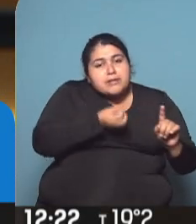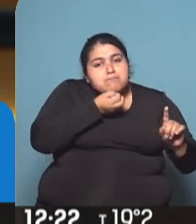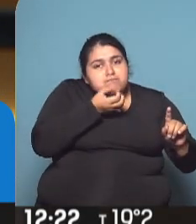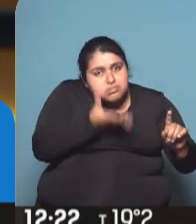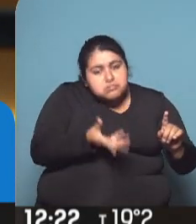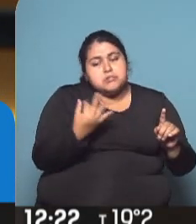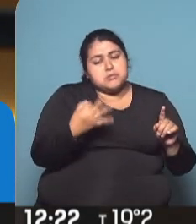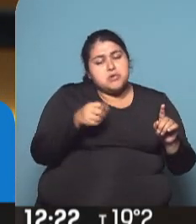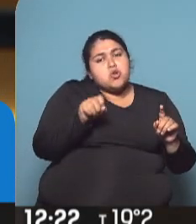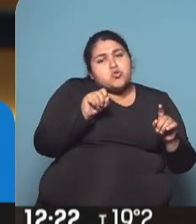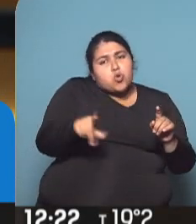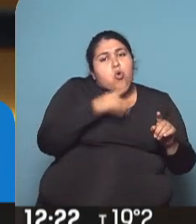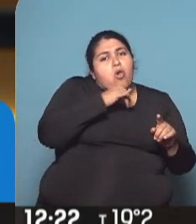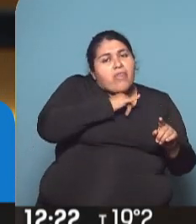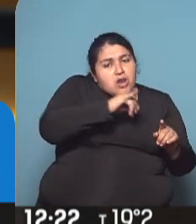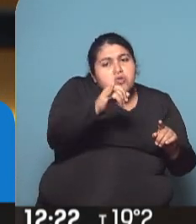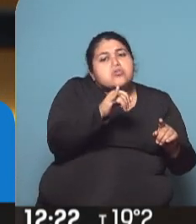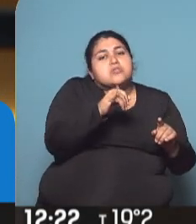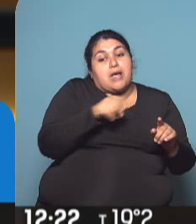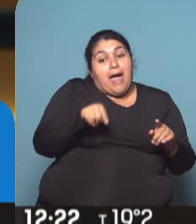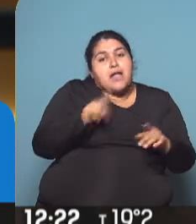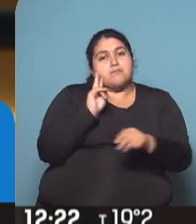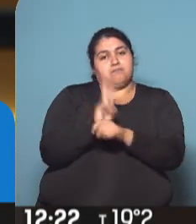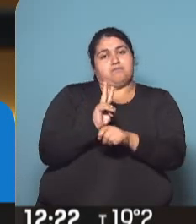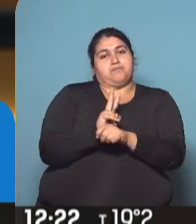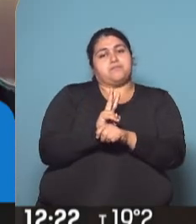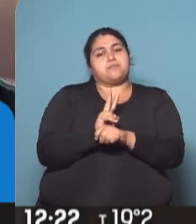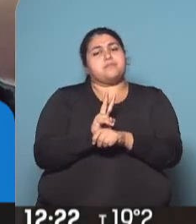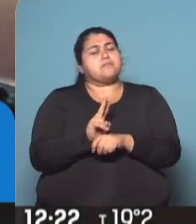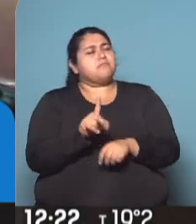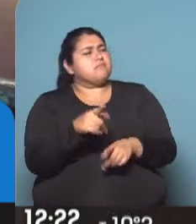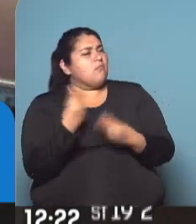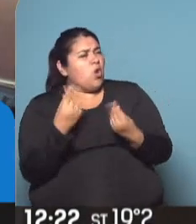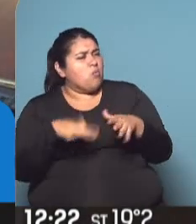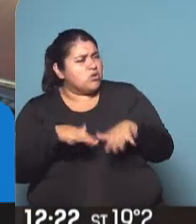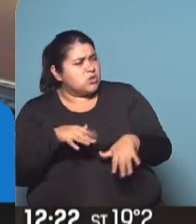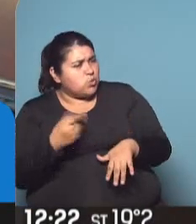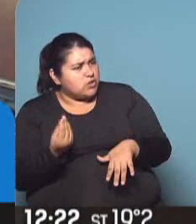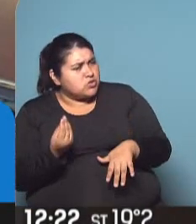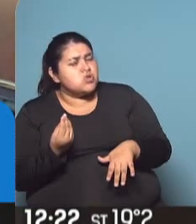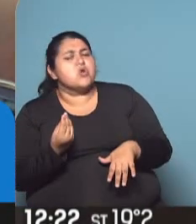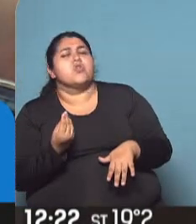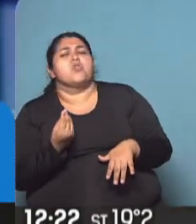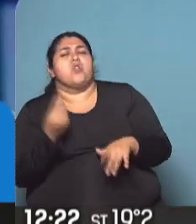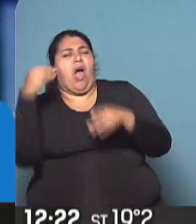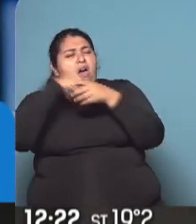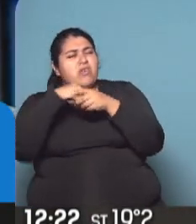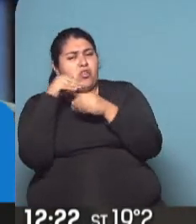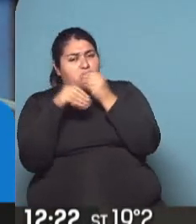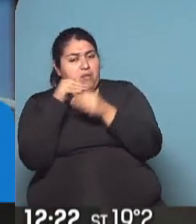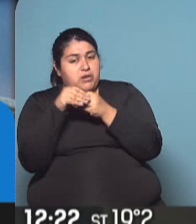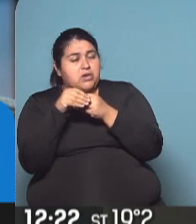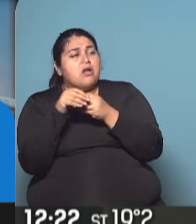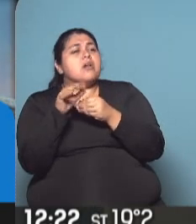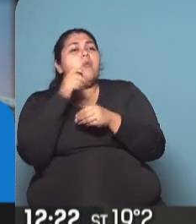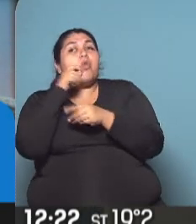en la denuncia que hace, se lo protege. ¿Y qué se hace en esos casos cuando hay una situación intrafamiliar? Porque una cosa es en